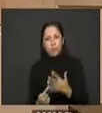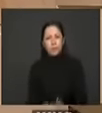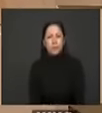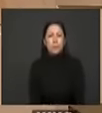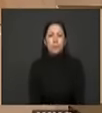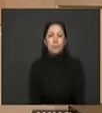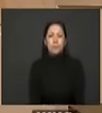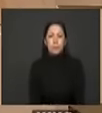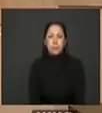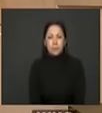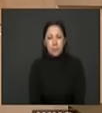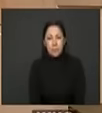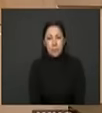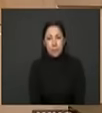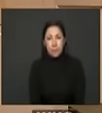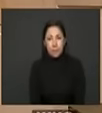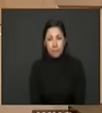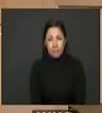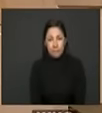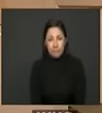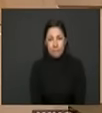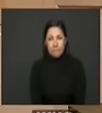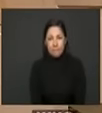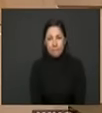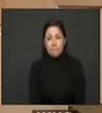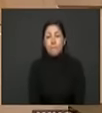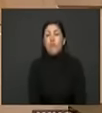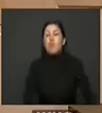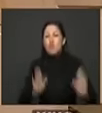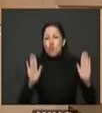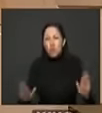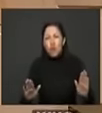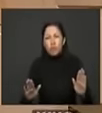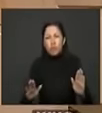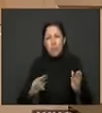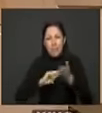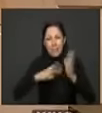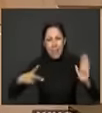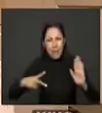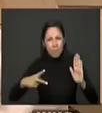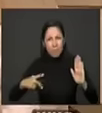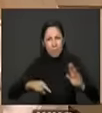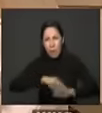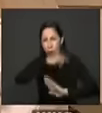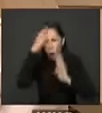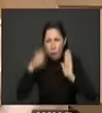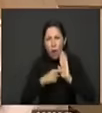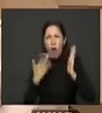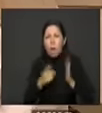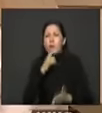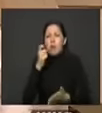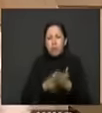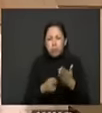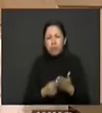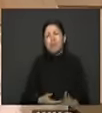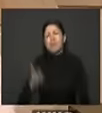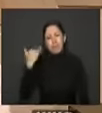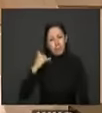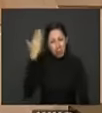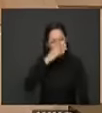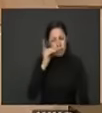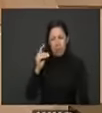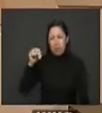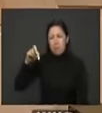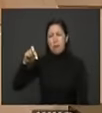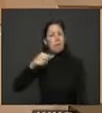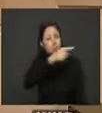lo que es exactamente la plataforma digamos tecnológica para hacer el fortalecimiento tributario eso ya lo han hecho en pilotos el DNP